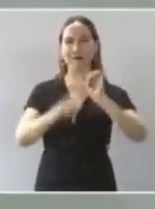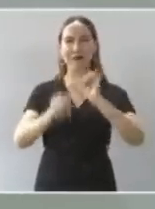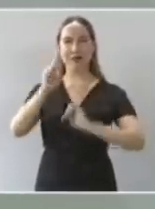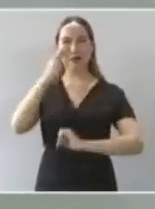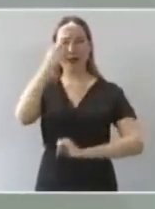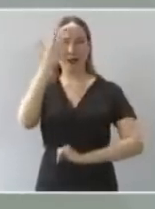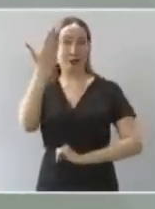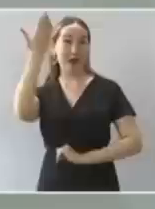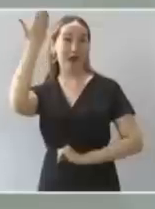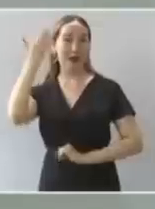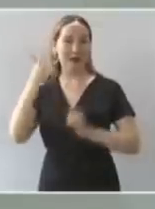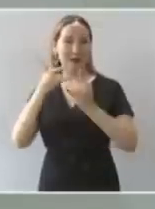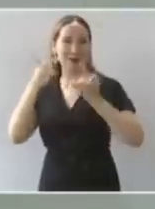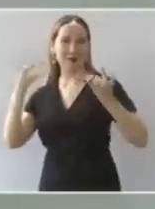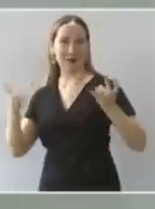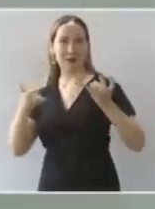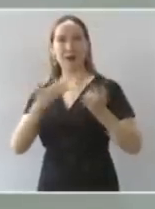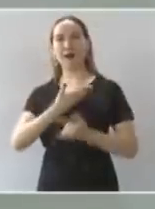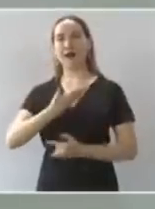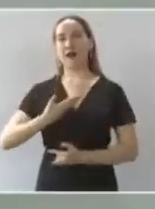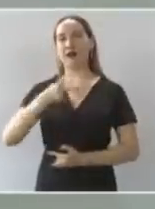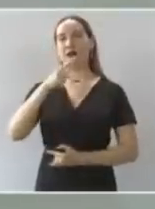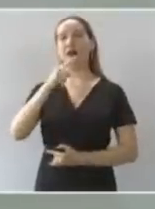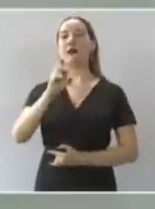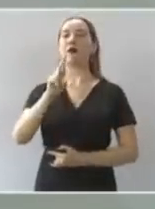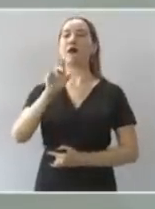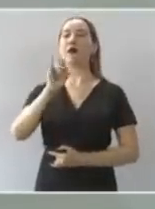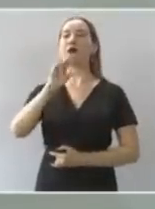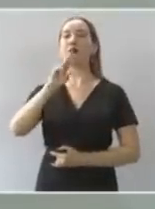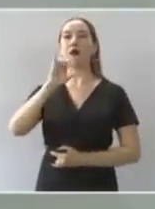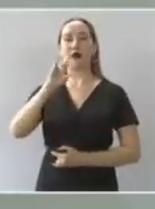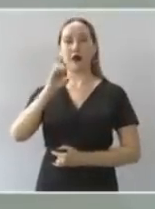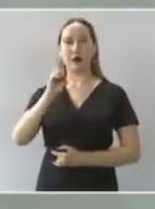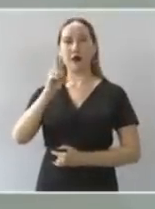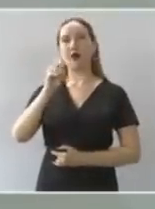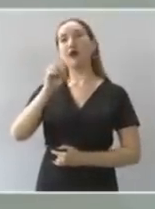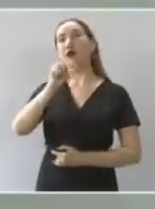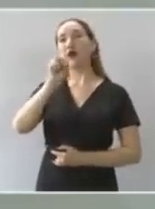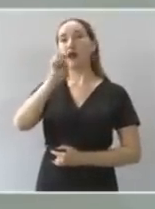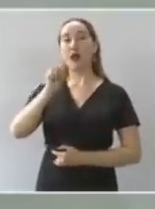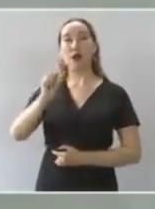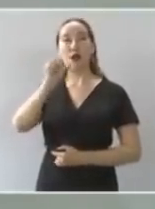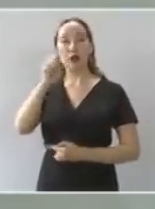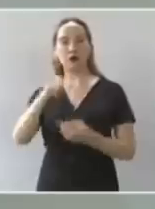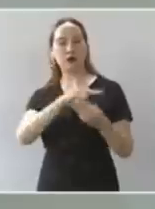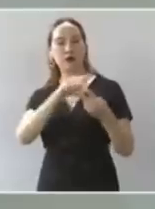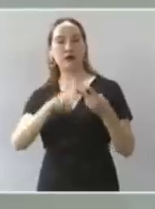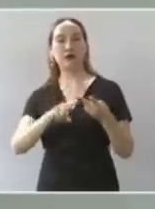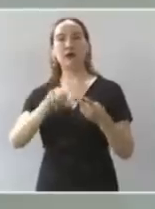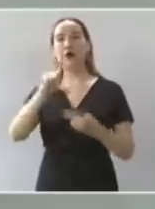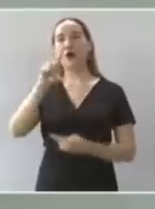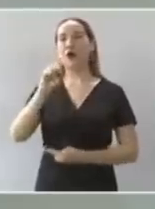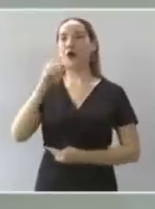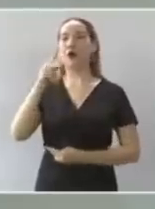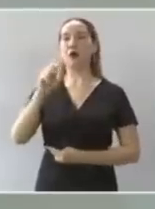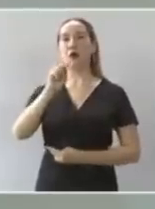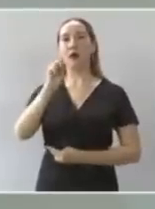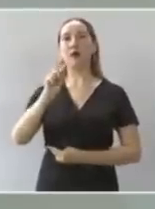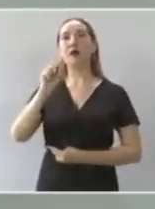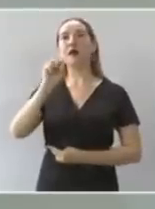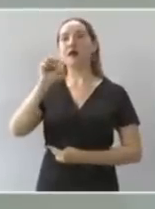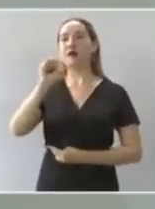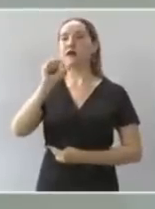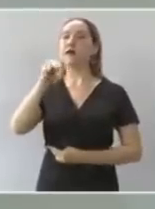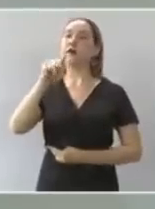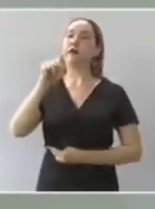Y antes de él, Antonio López de Santana fue 11 veces presidente de